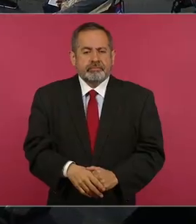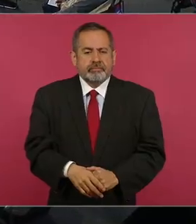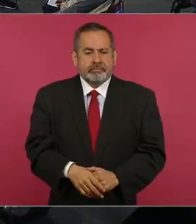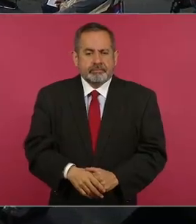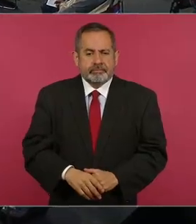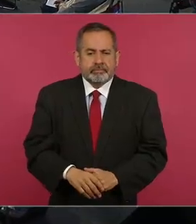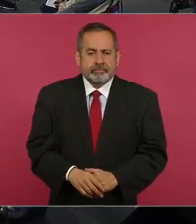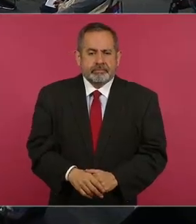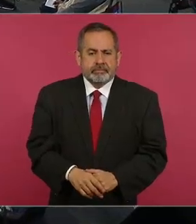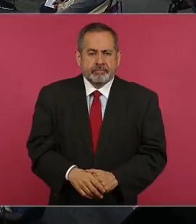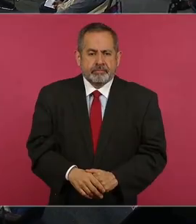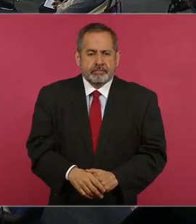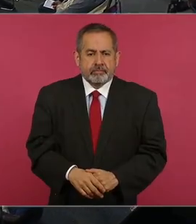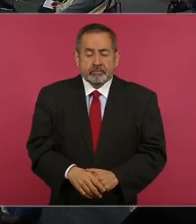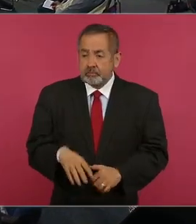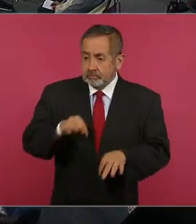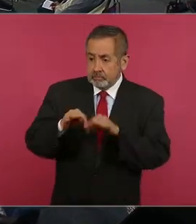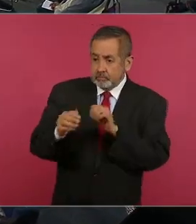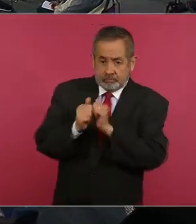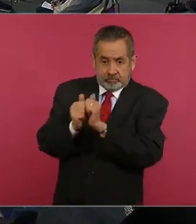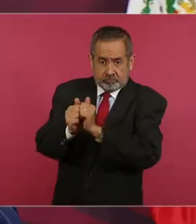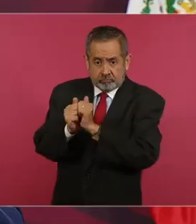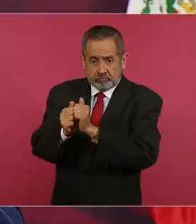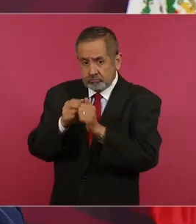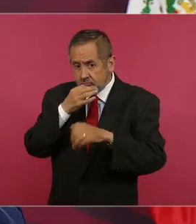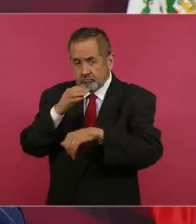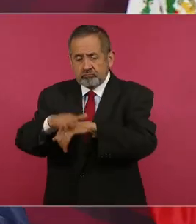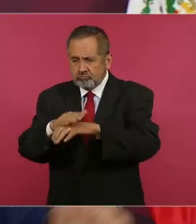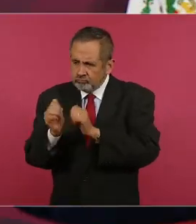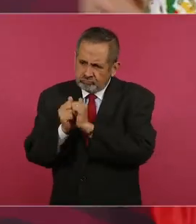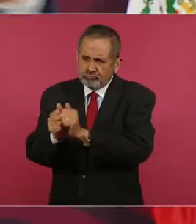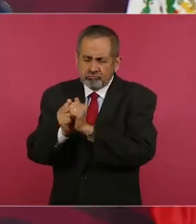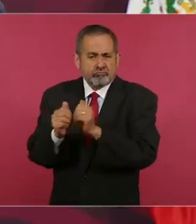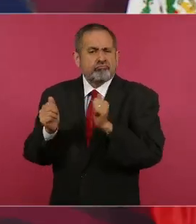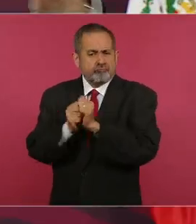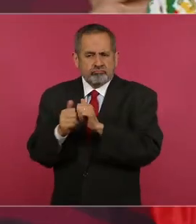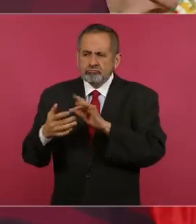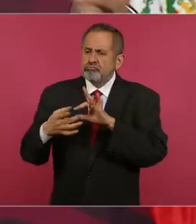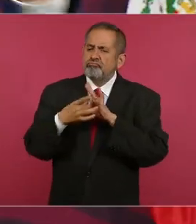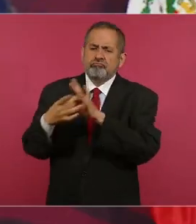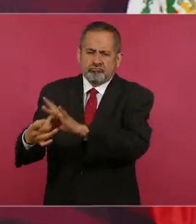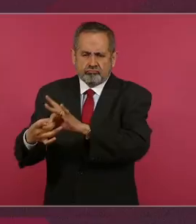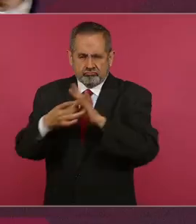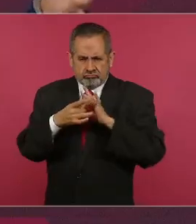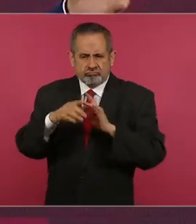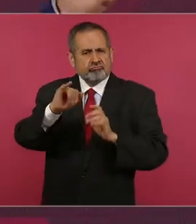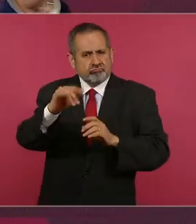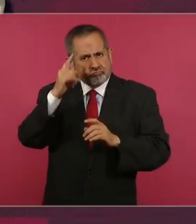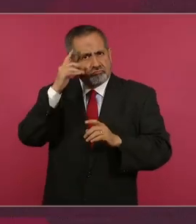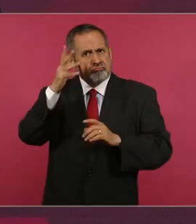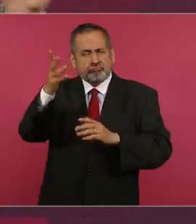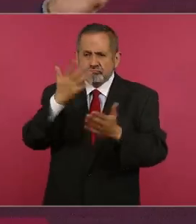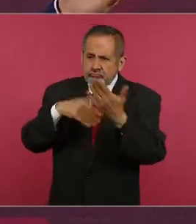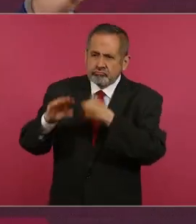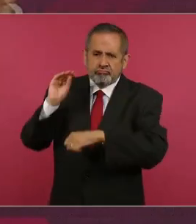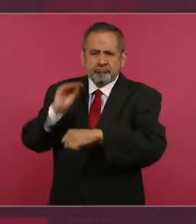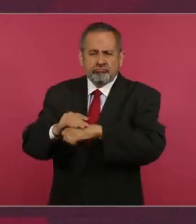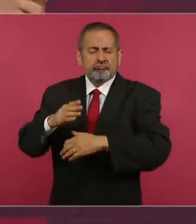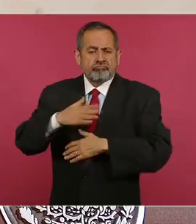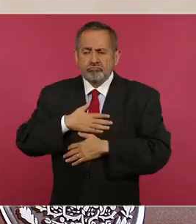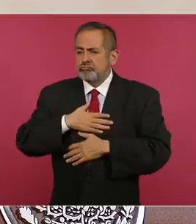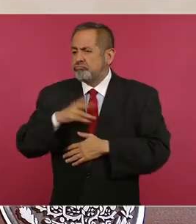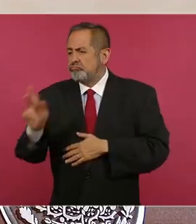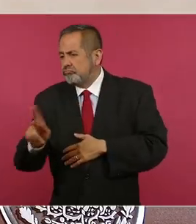Que vamos a trabajar juntos, que va a haber cooperación para el desarrollo de nuestros